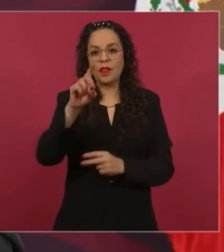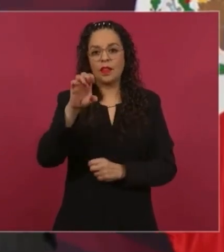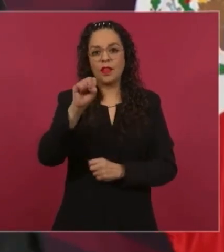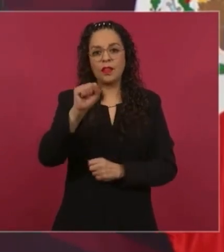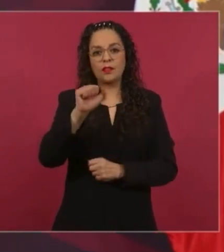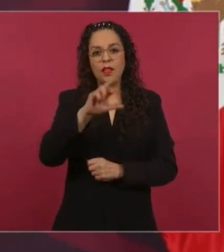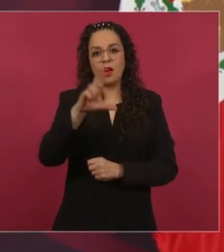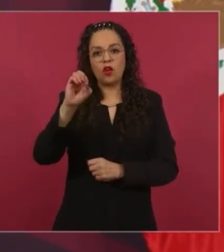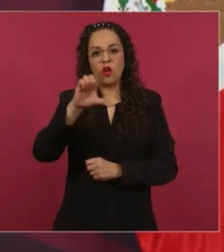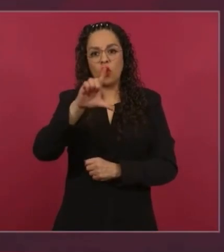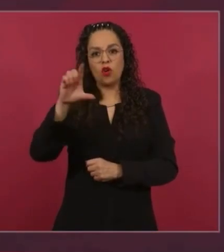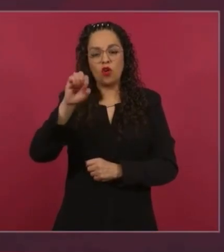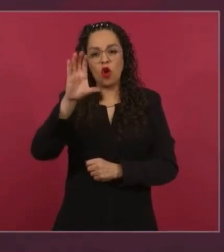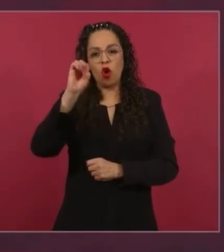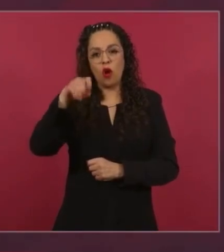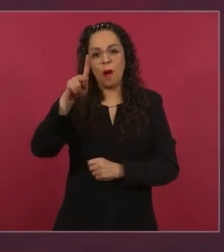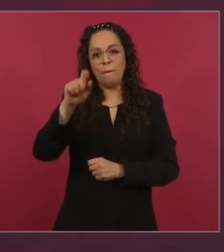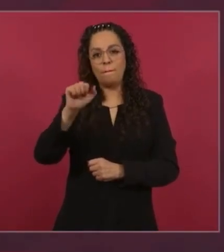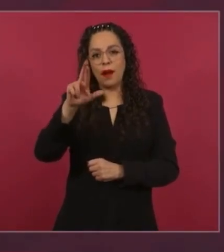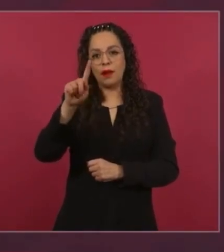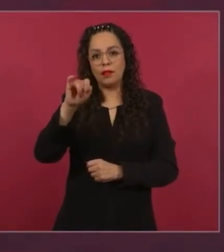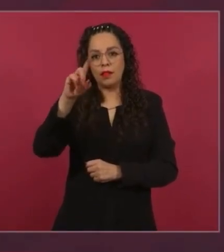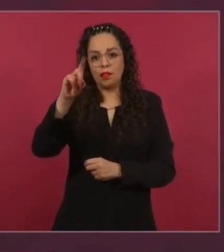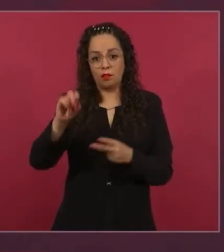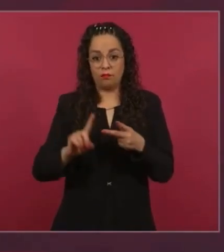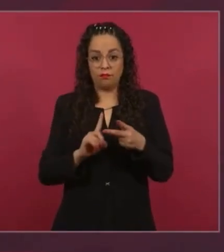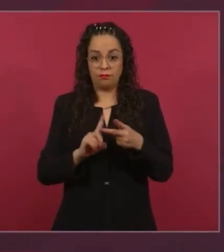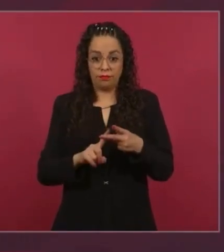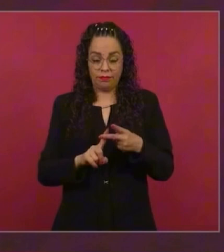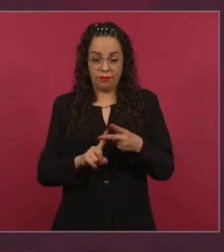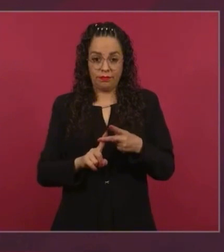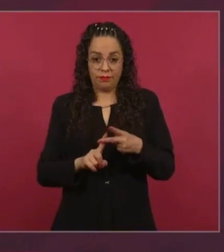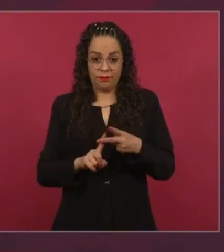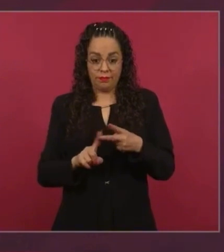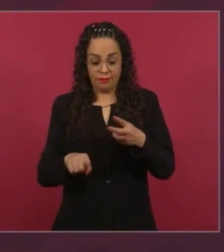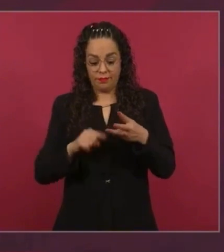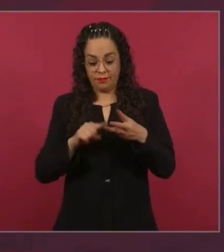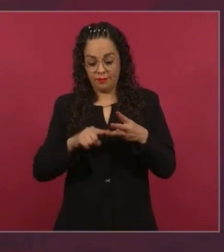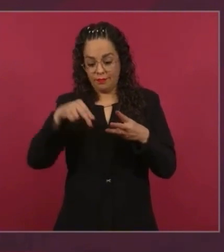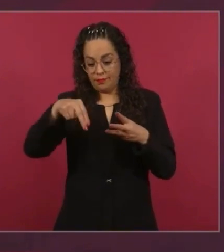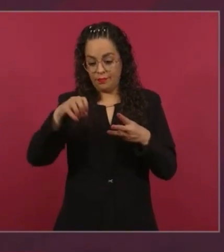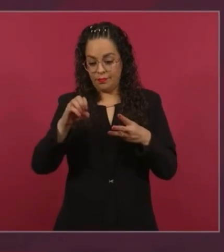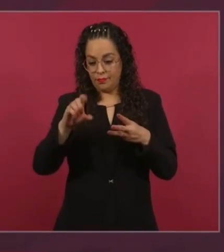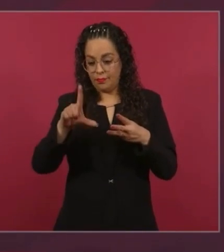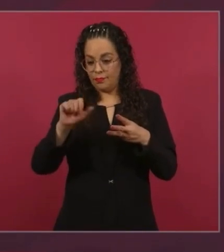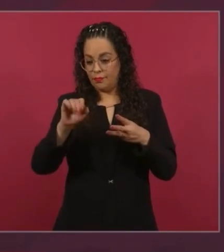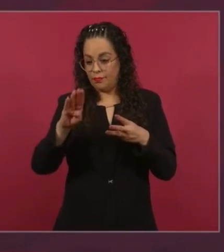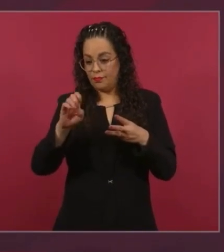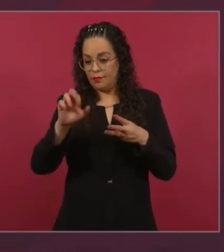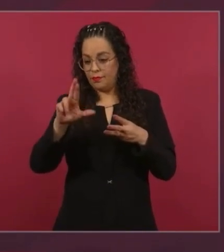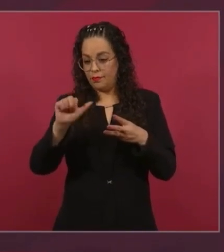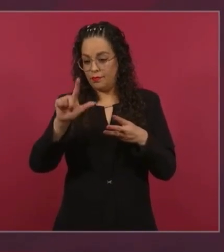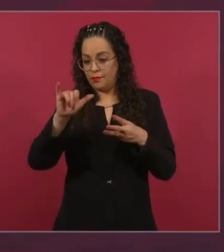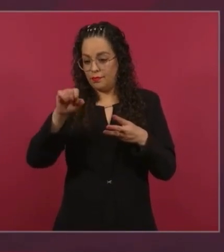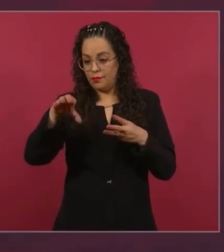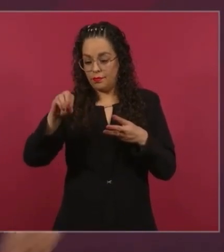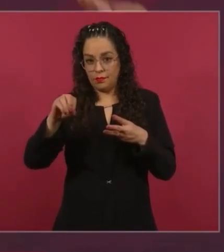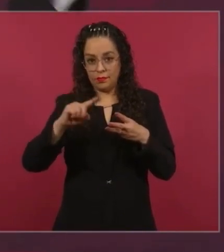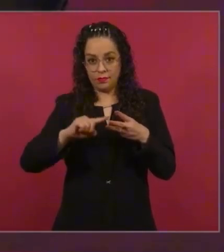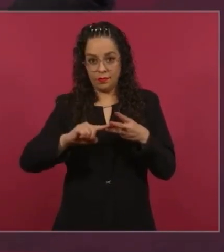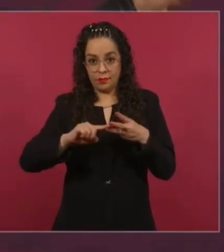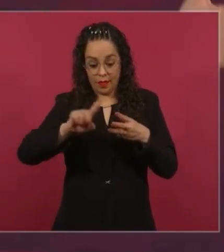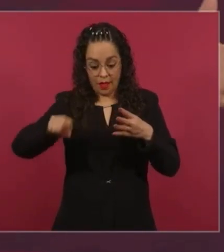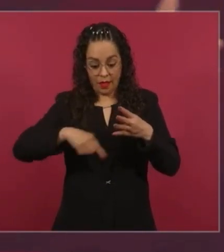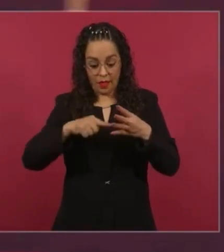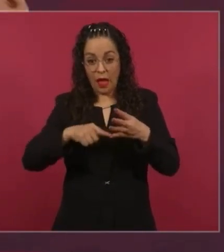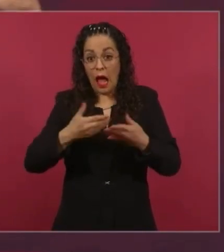luego el neoliberalismo y ahora es el humanismo mexicano. Entonces,